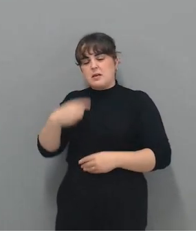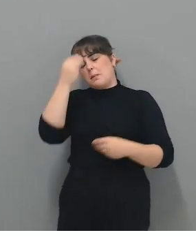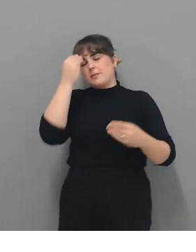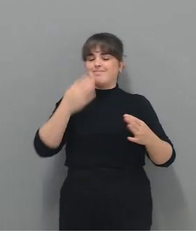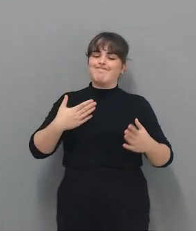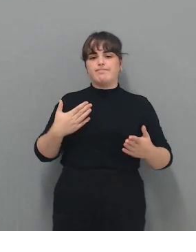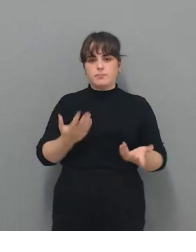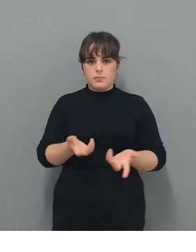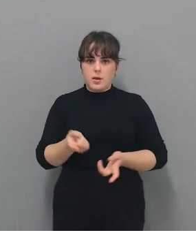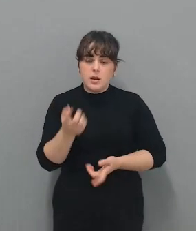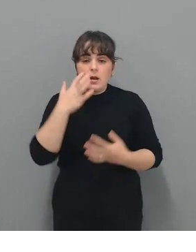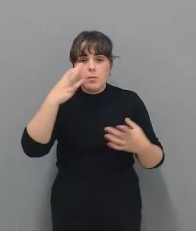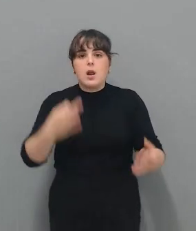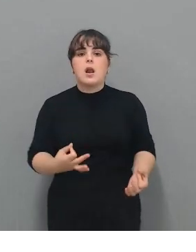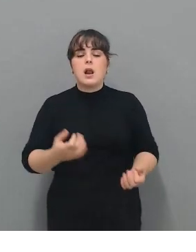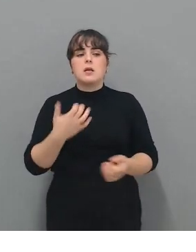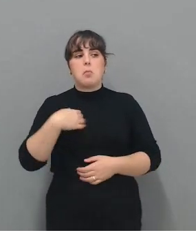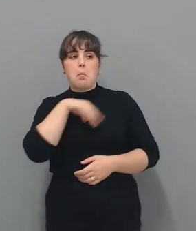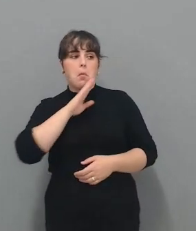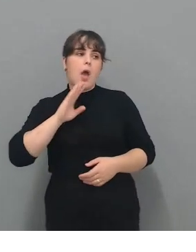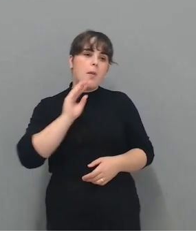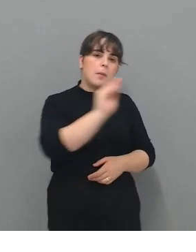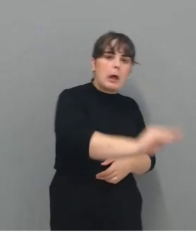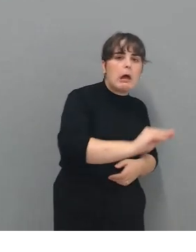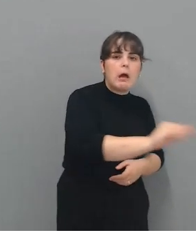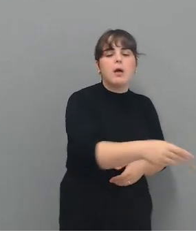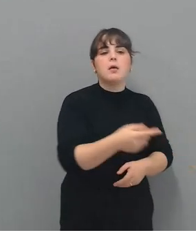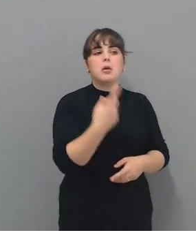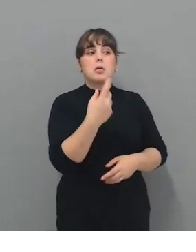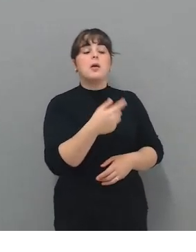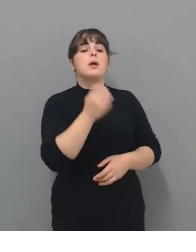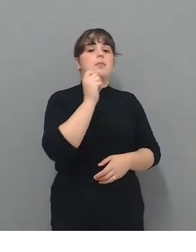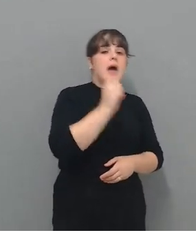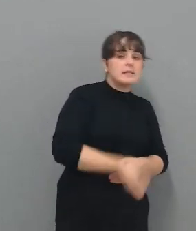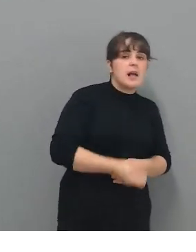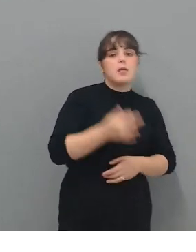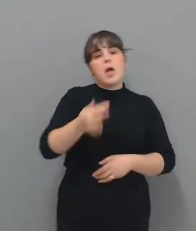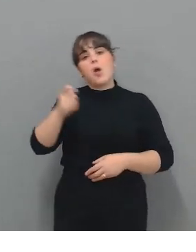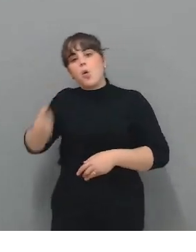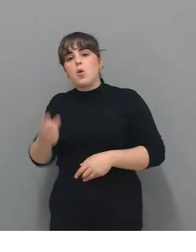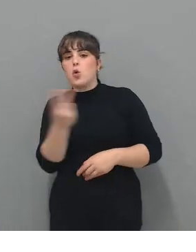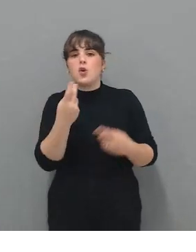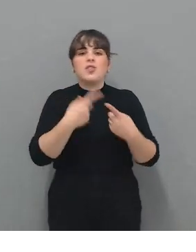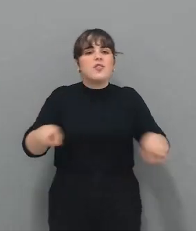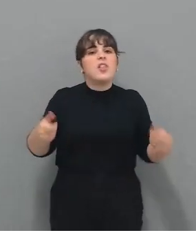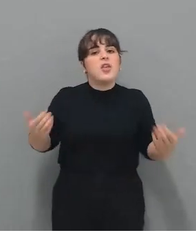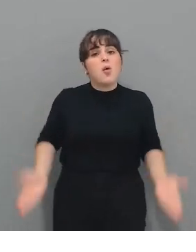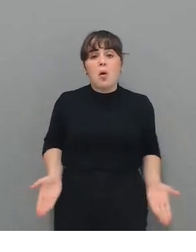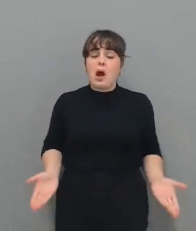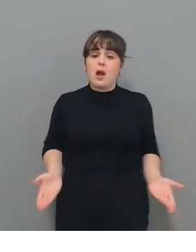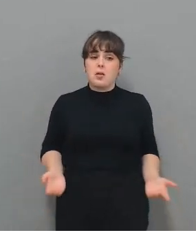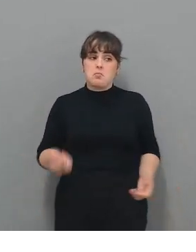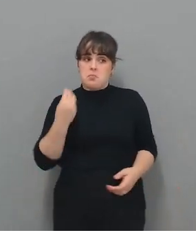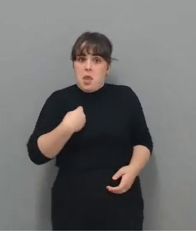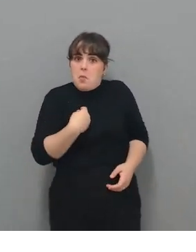Pero si yo le digo a mi madre qué diferencia hay entre un magistrado y un juez, que no tiene por qué saberlo,